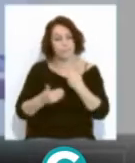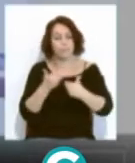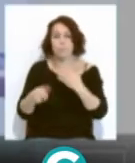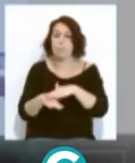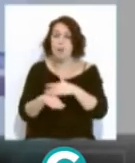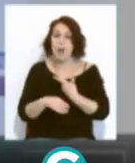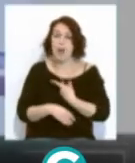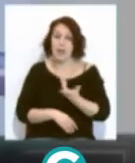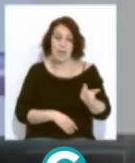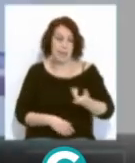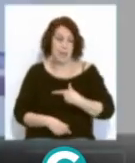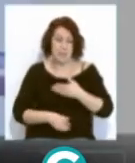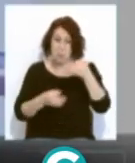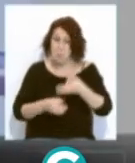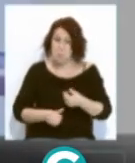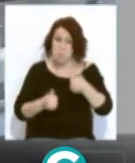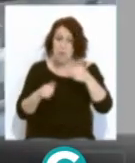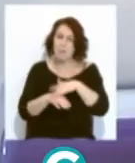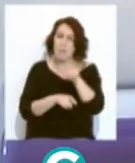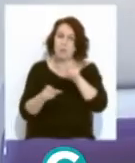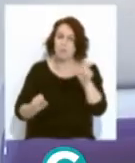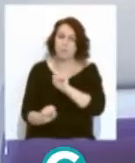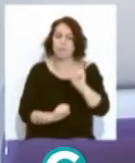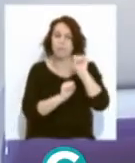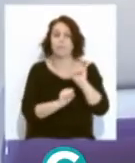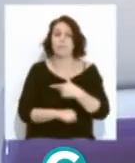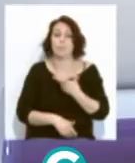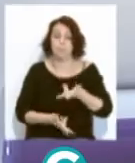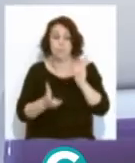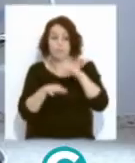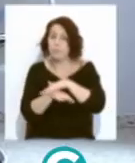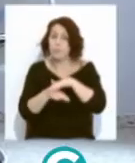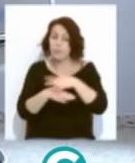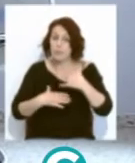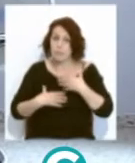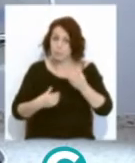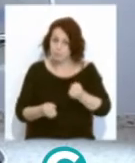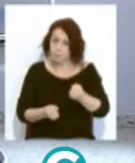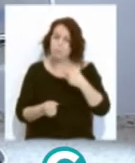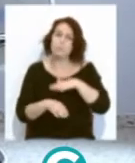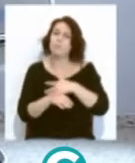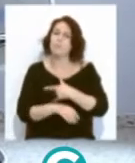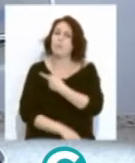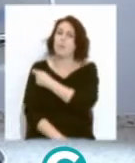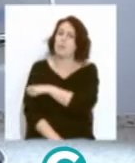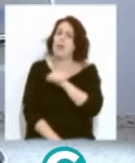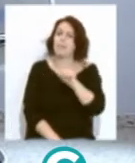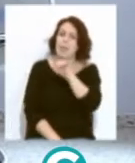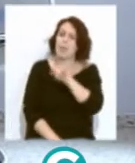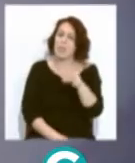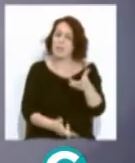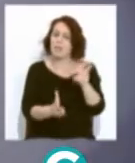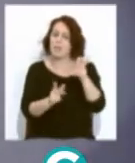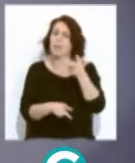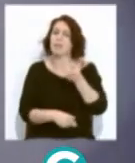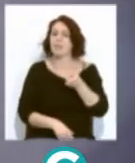tener la mayor garantía posible de personas inmunizadas. Tras la autorización del Ministerio de Sanidad para retomar la vacunación con AstraZeneca y su